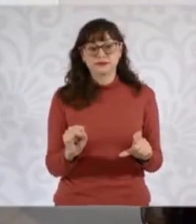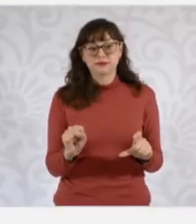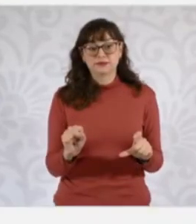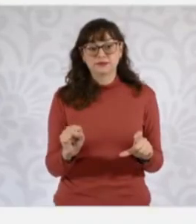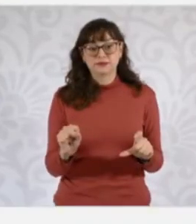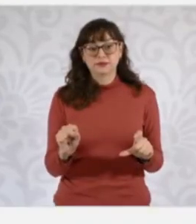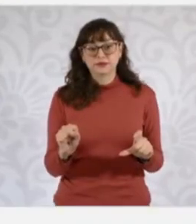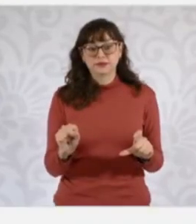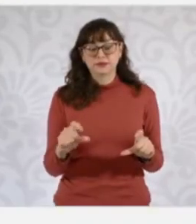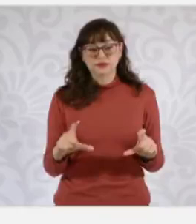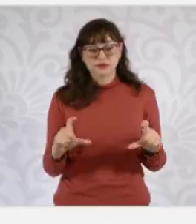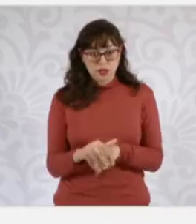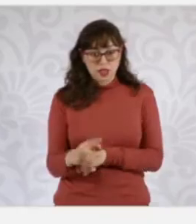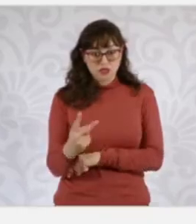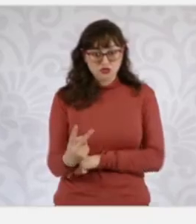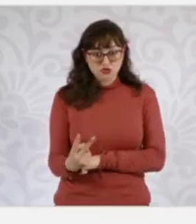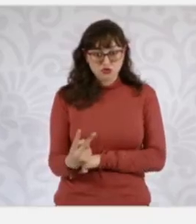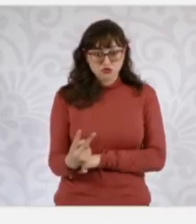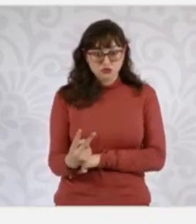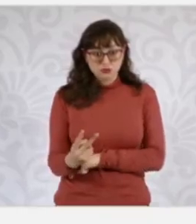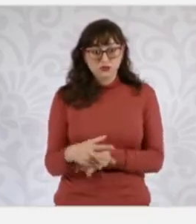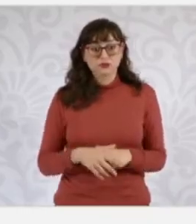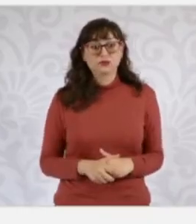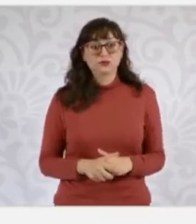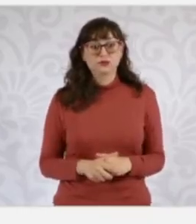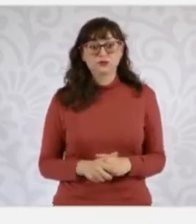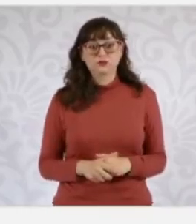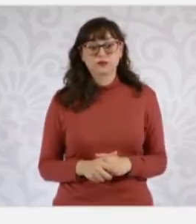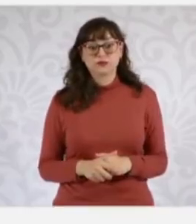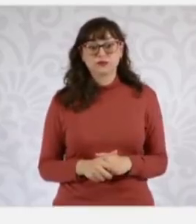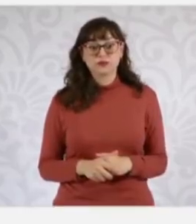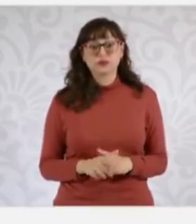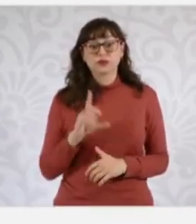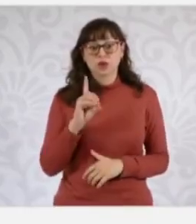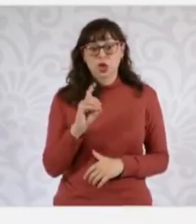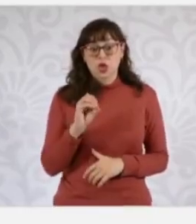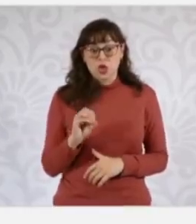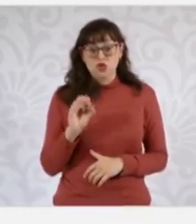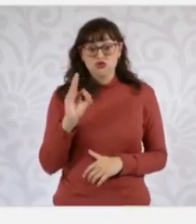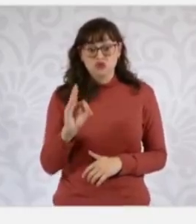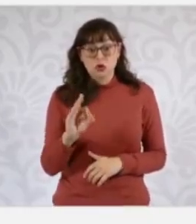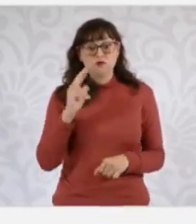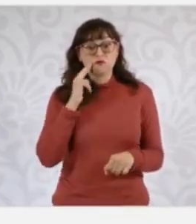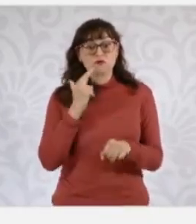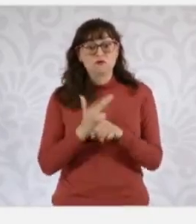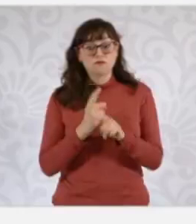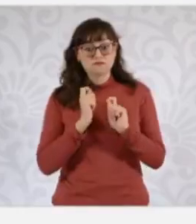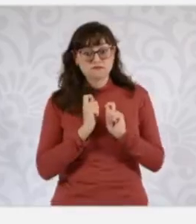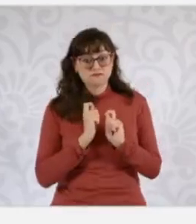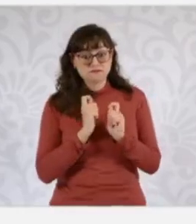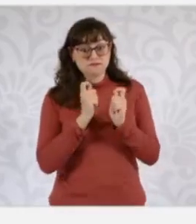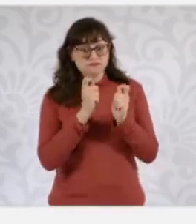bis, en este numeral, dice que quienes están encargados del diario oficial de la federación deben